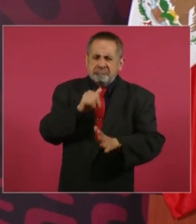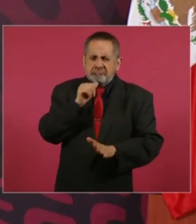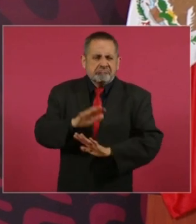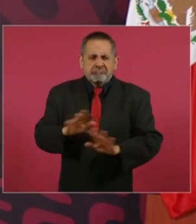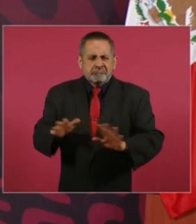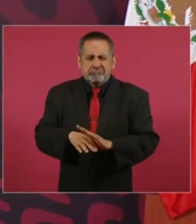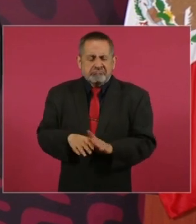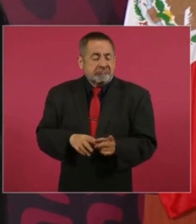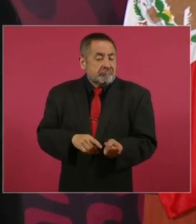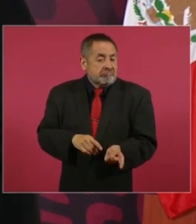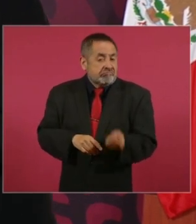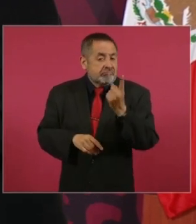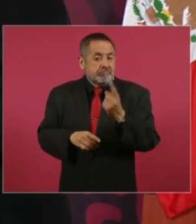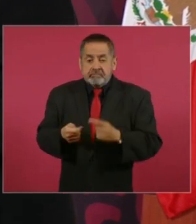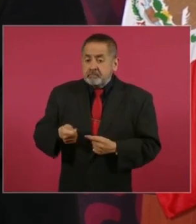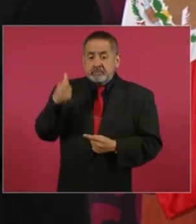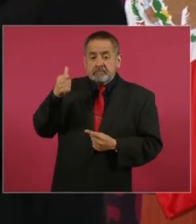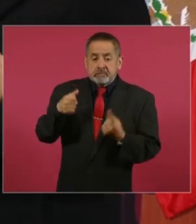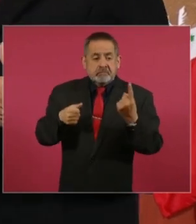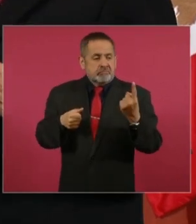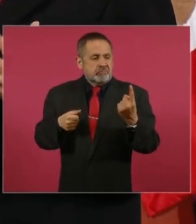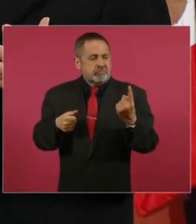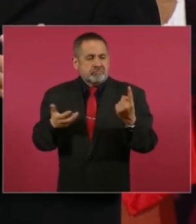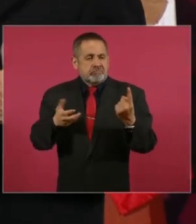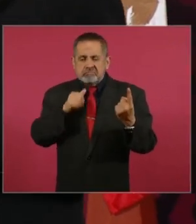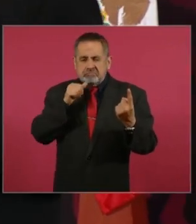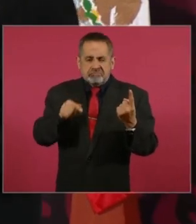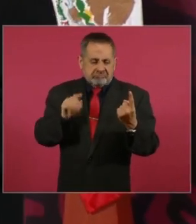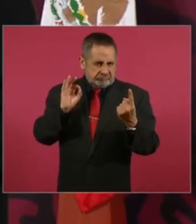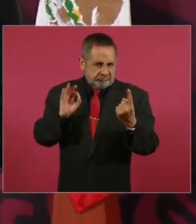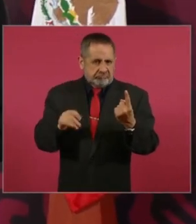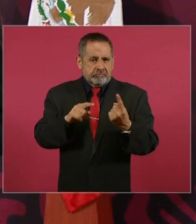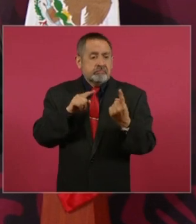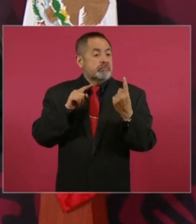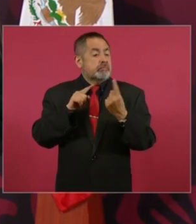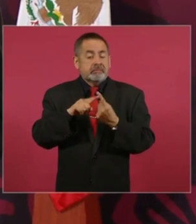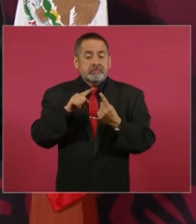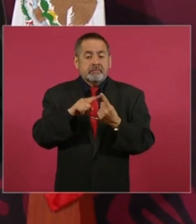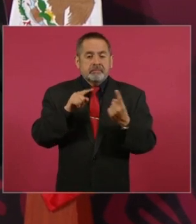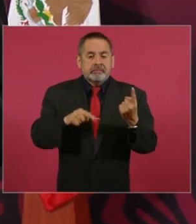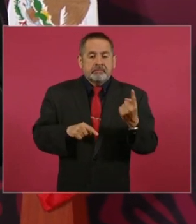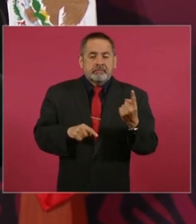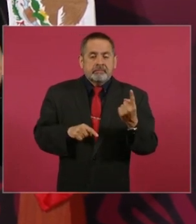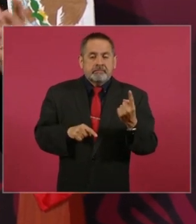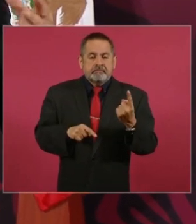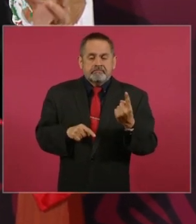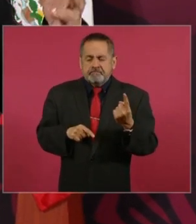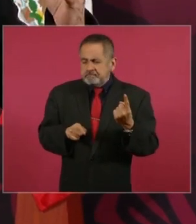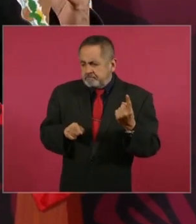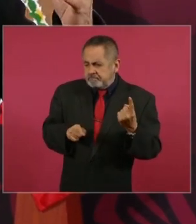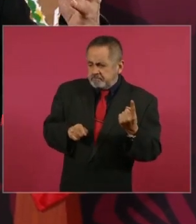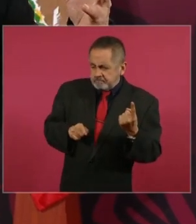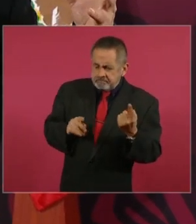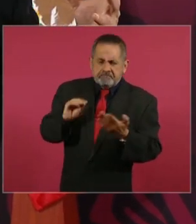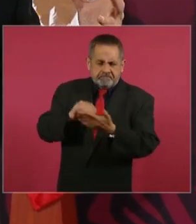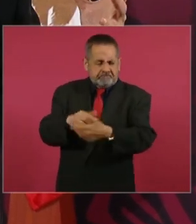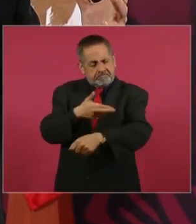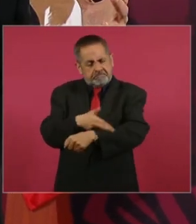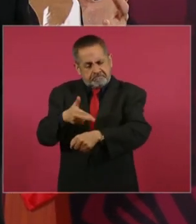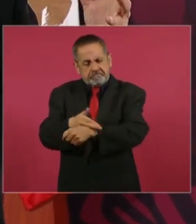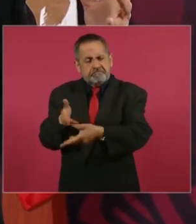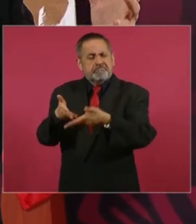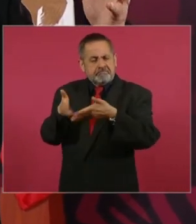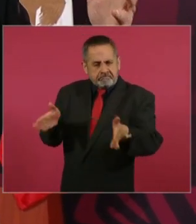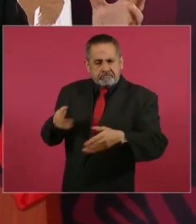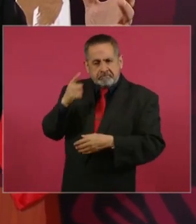primero que abre una vía para que